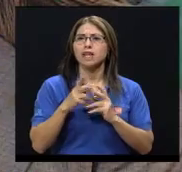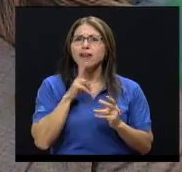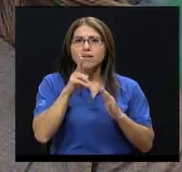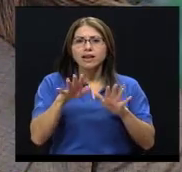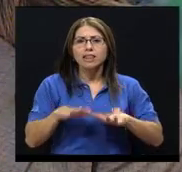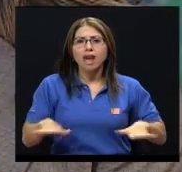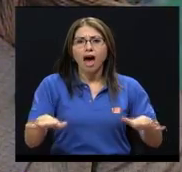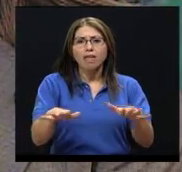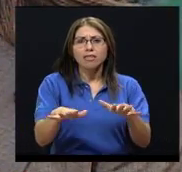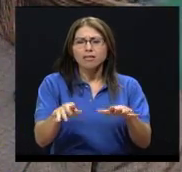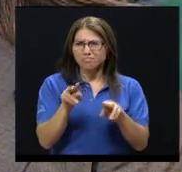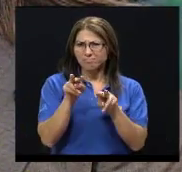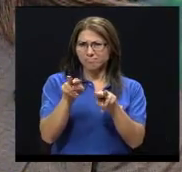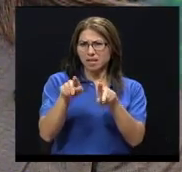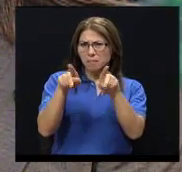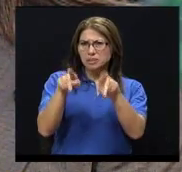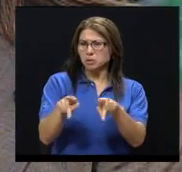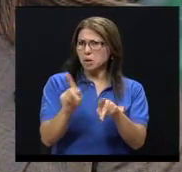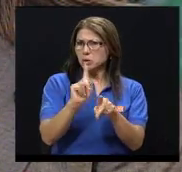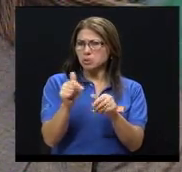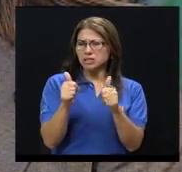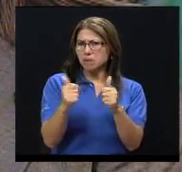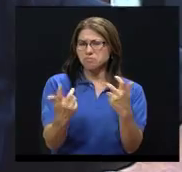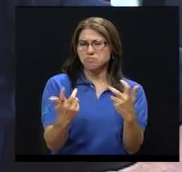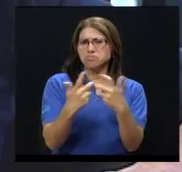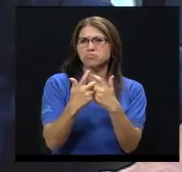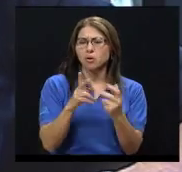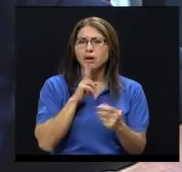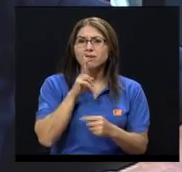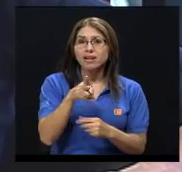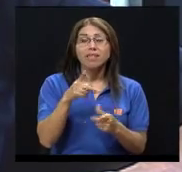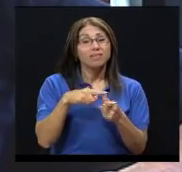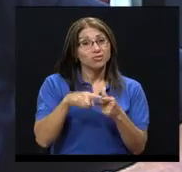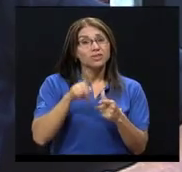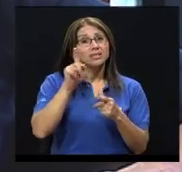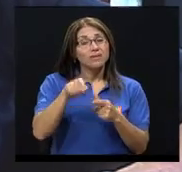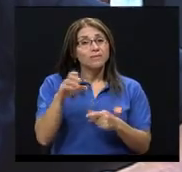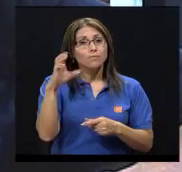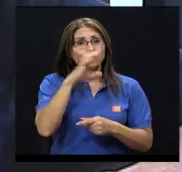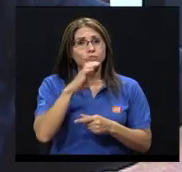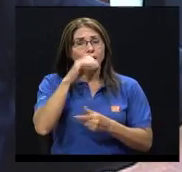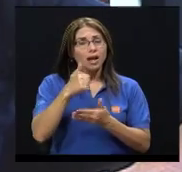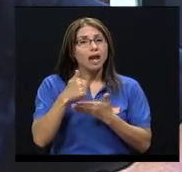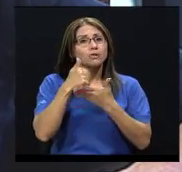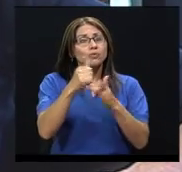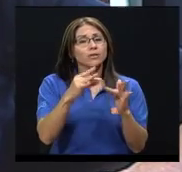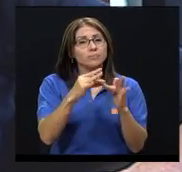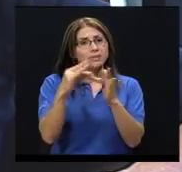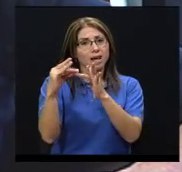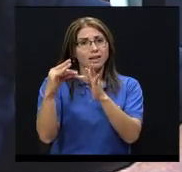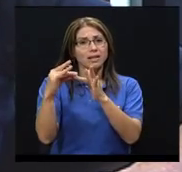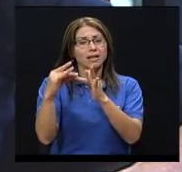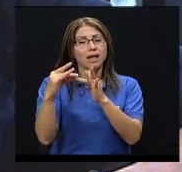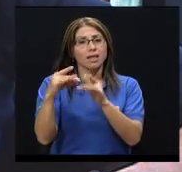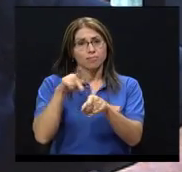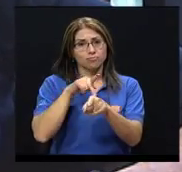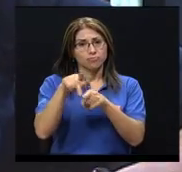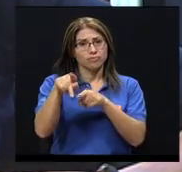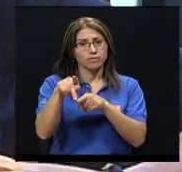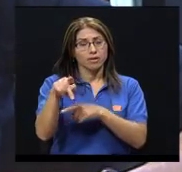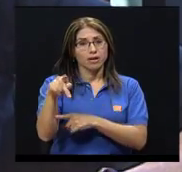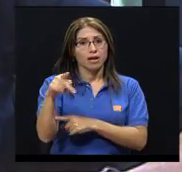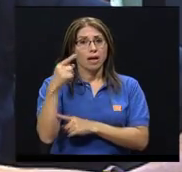ya no está funcionando con la realidad, entonces hay que buscar ayuda especializada para que